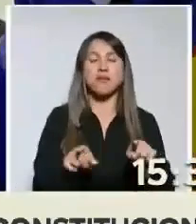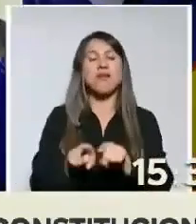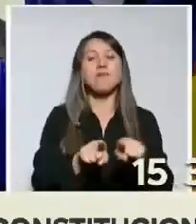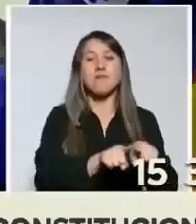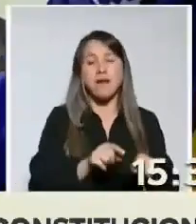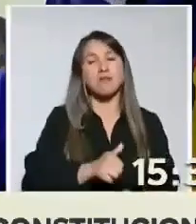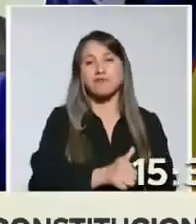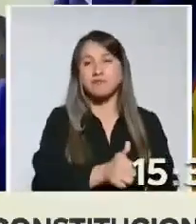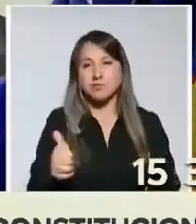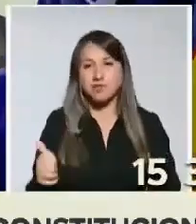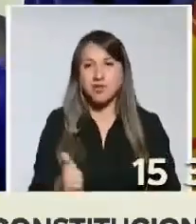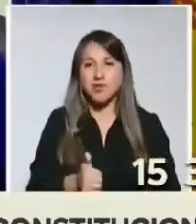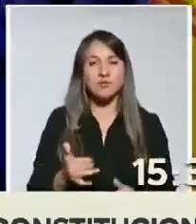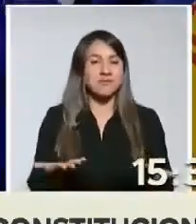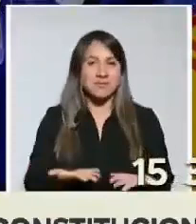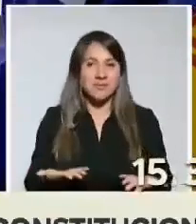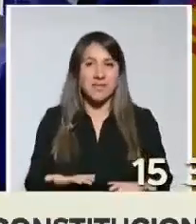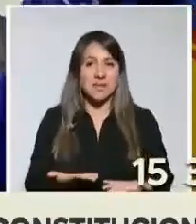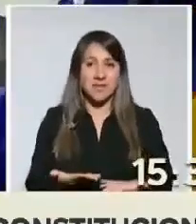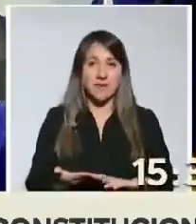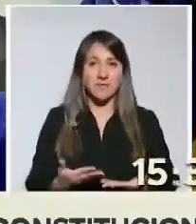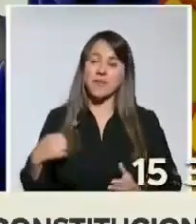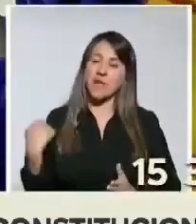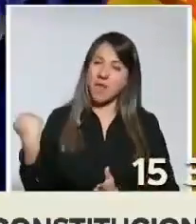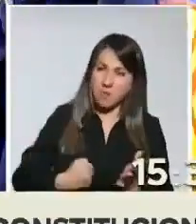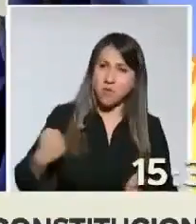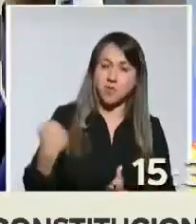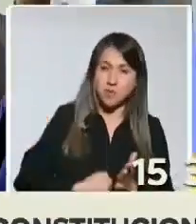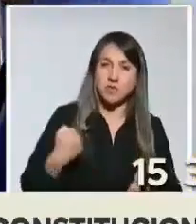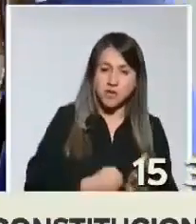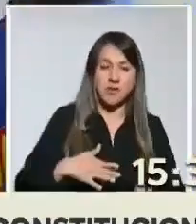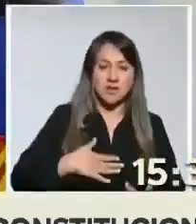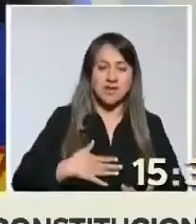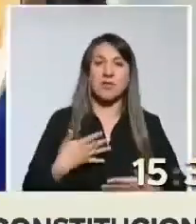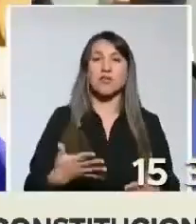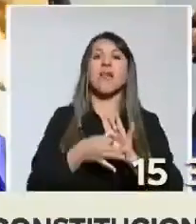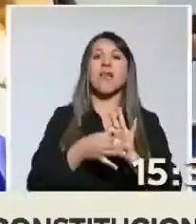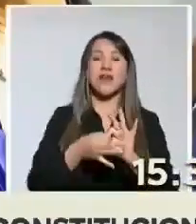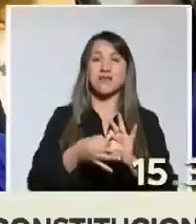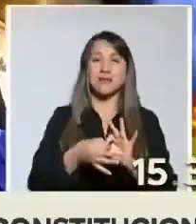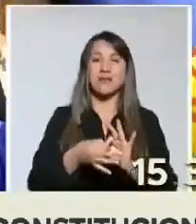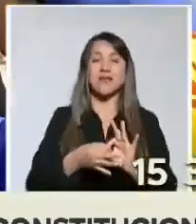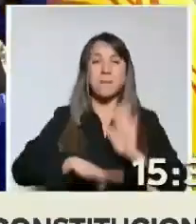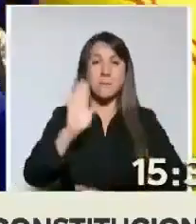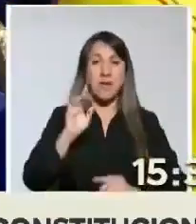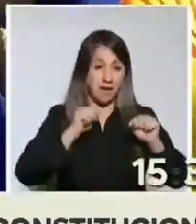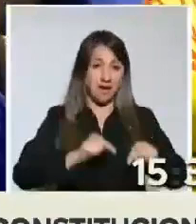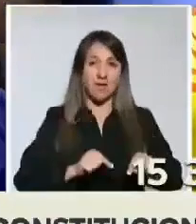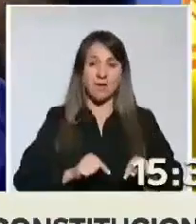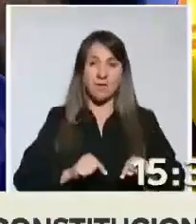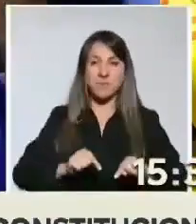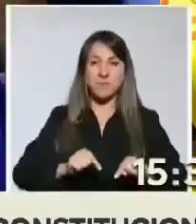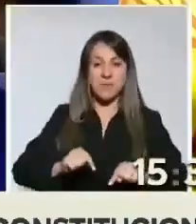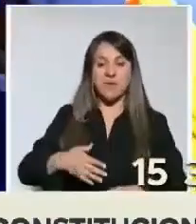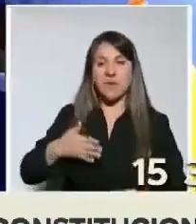y hermanos, es que nos hemos jugado. Quiero agradecer fundamentalmente aquí a la